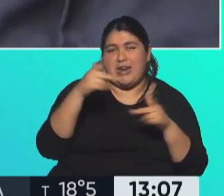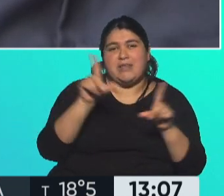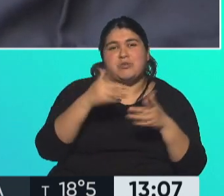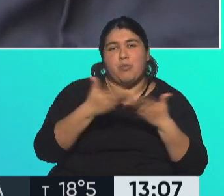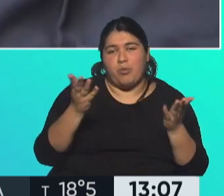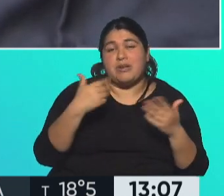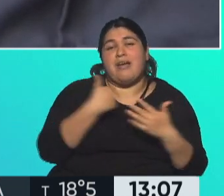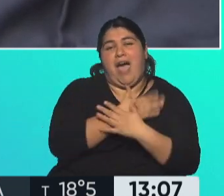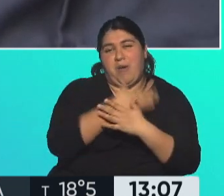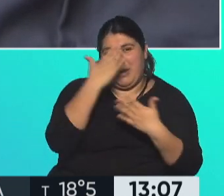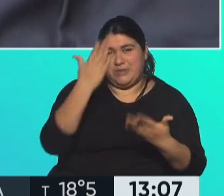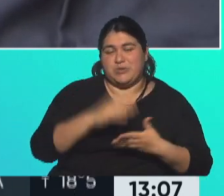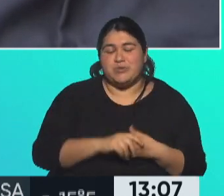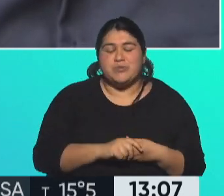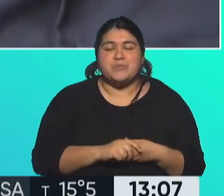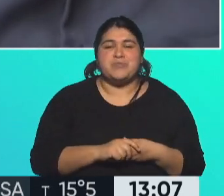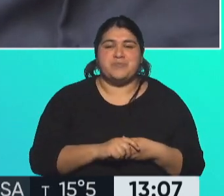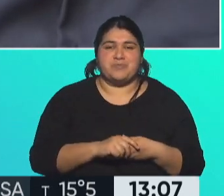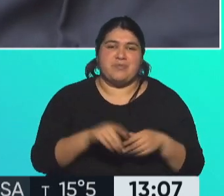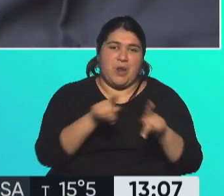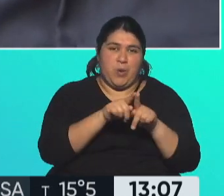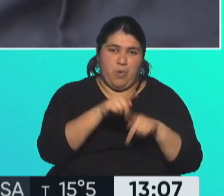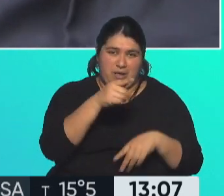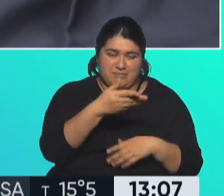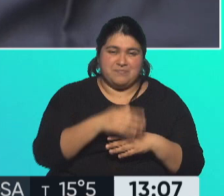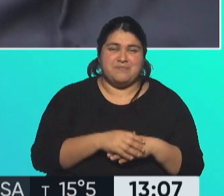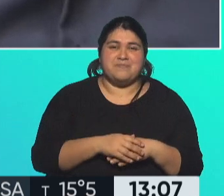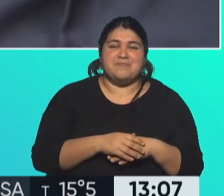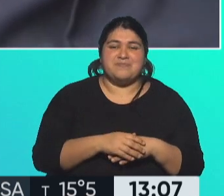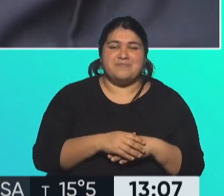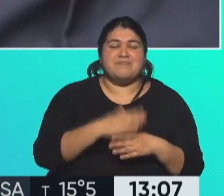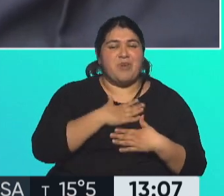mandamos un abrazo desde Buenos Aires. Igualmente. Fue mi placer.